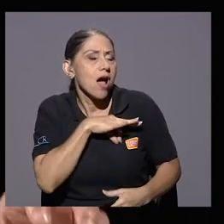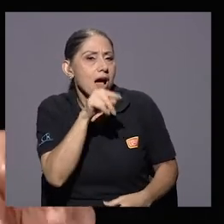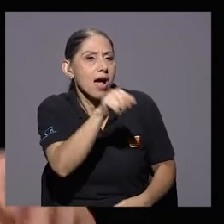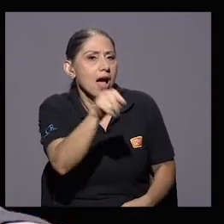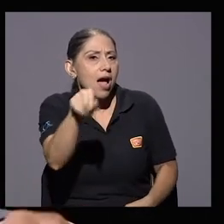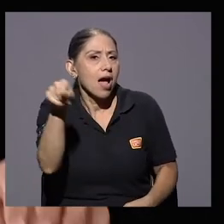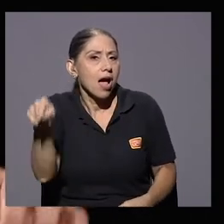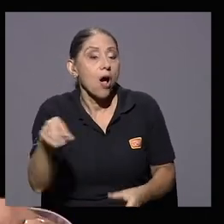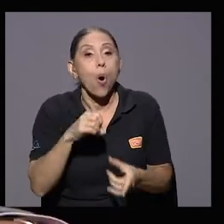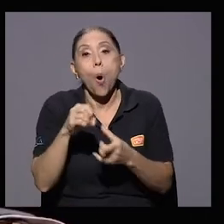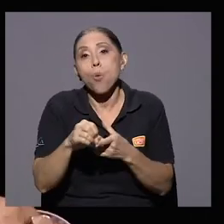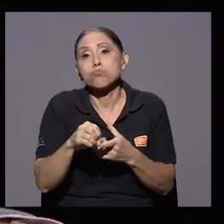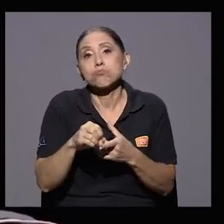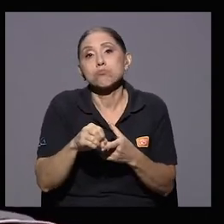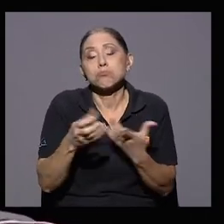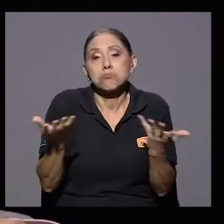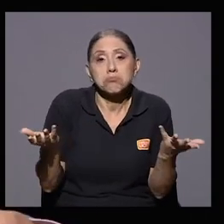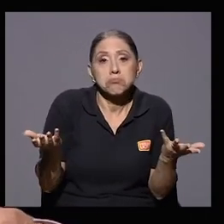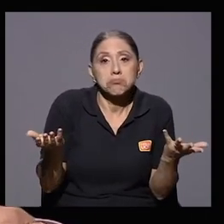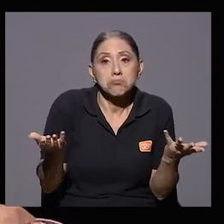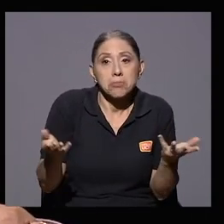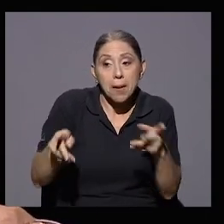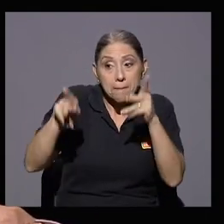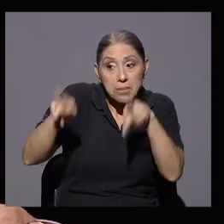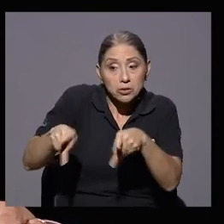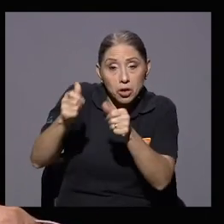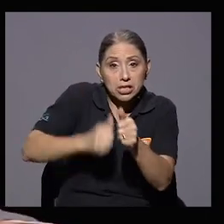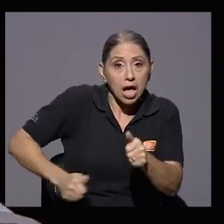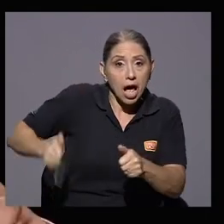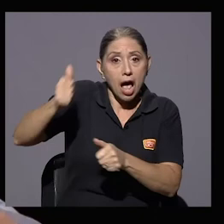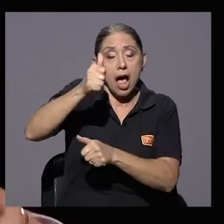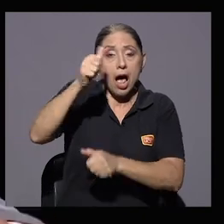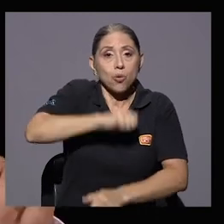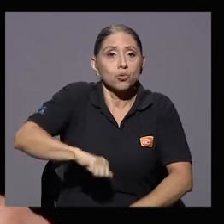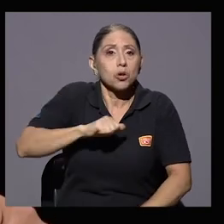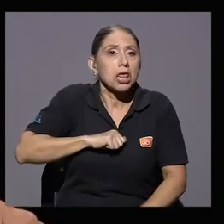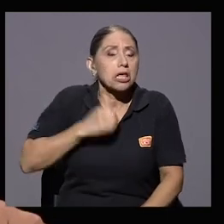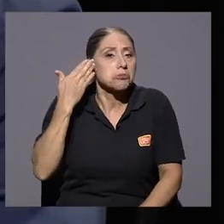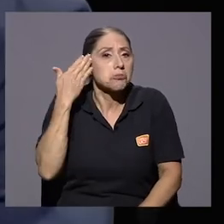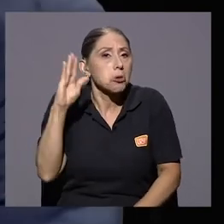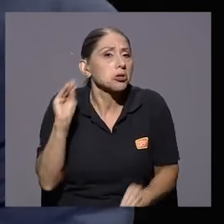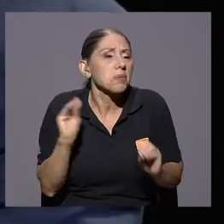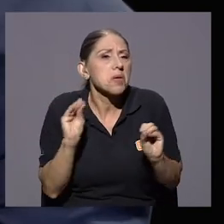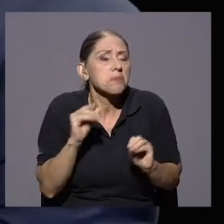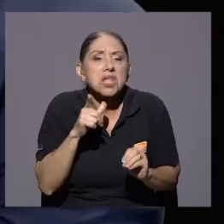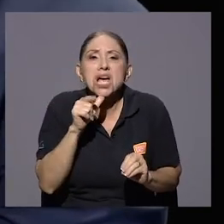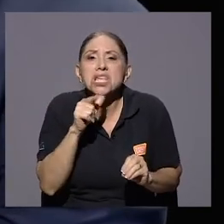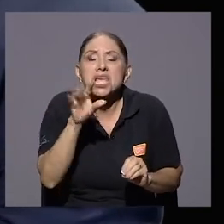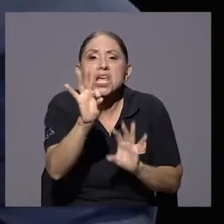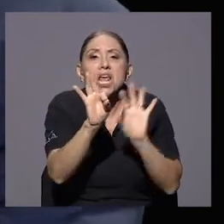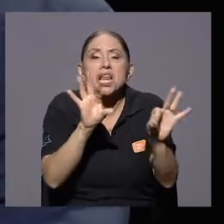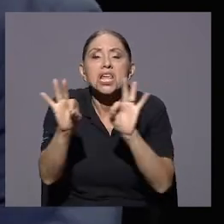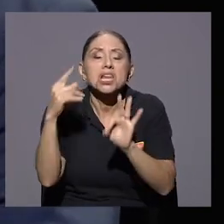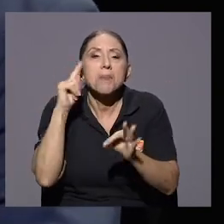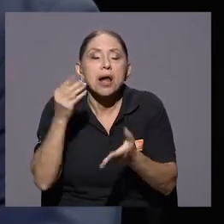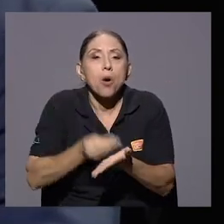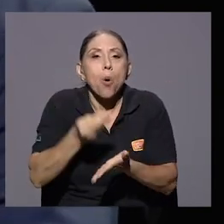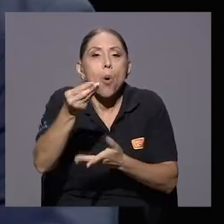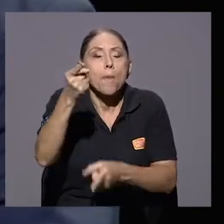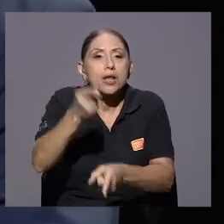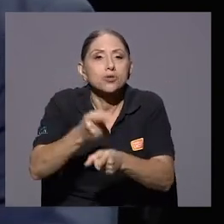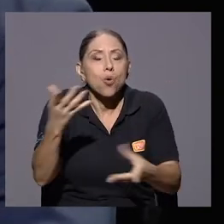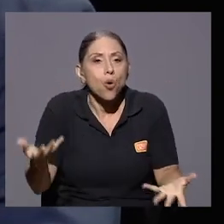de quienes eran las autoridades para poder elegir los implementos correctos? Es que si no se les vendió ni una cura,